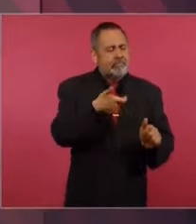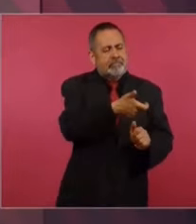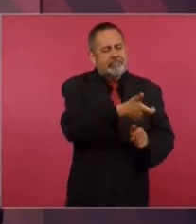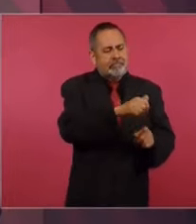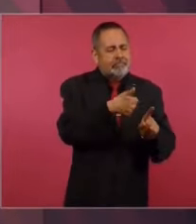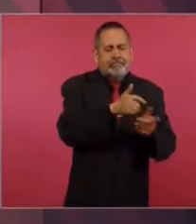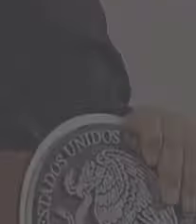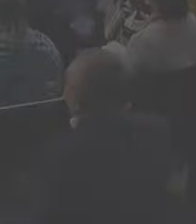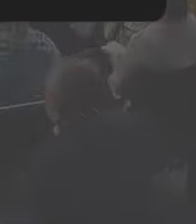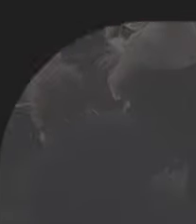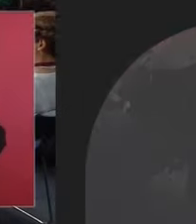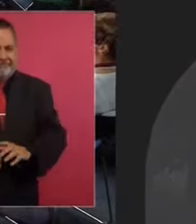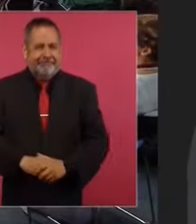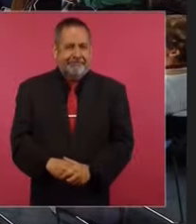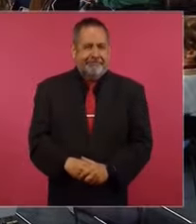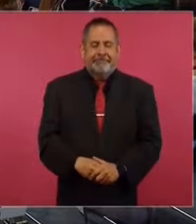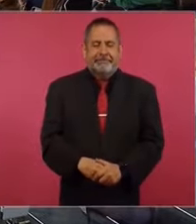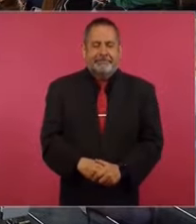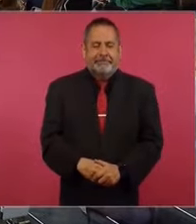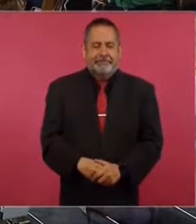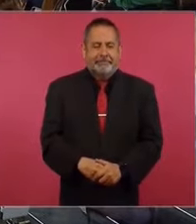Pero es buenísimo el testimonio. Ahí está.